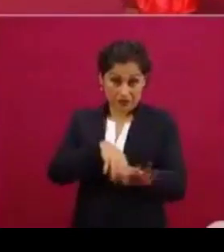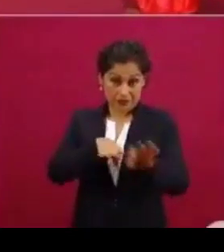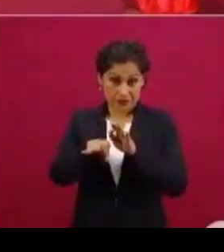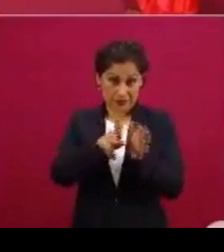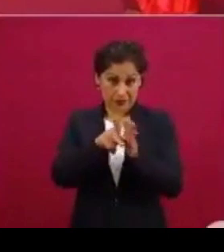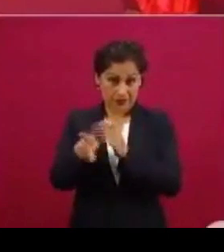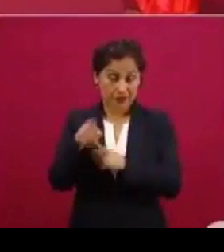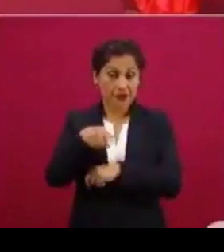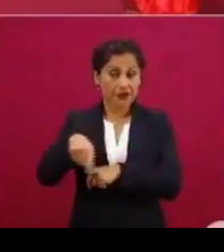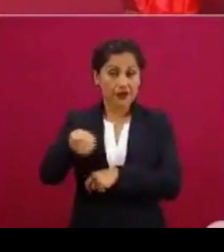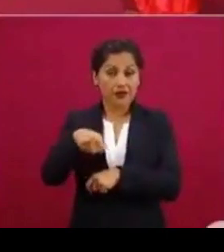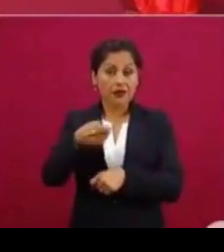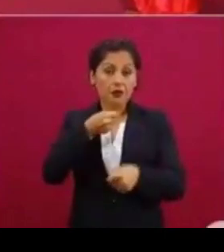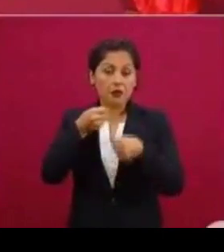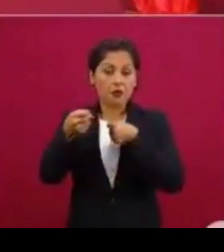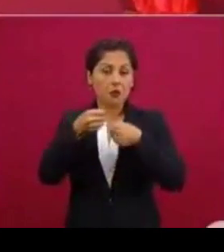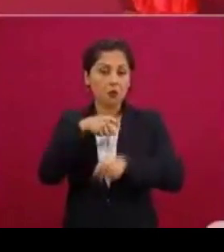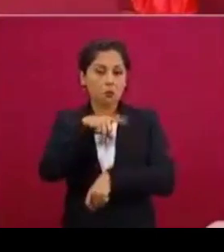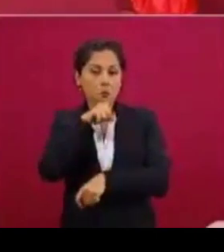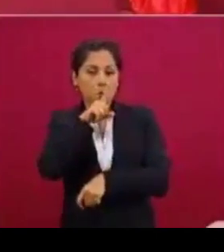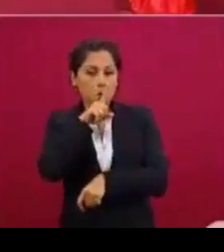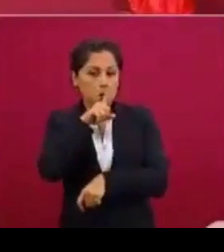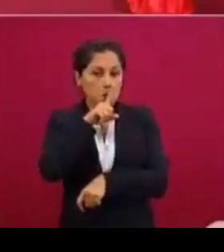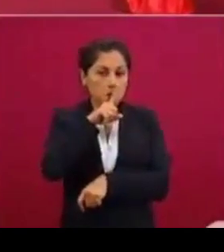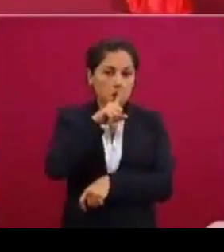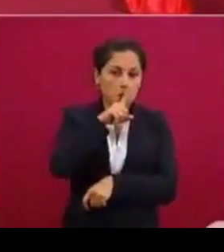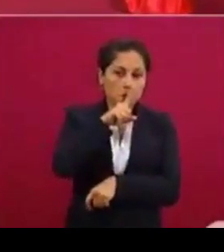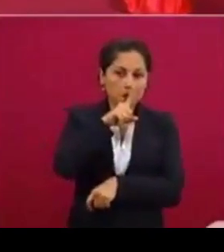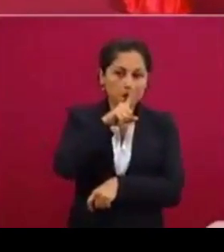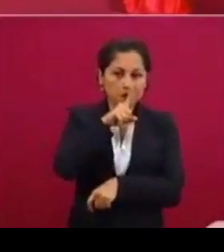Articulistas, los que escriben en los editoriales,